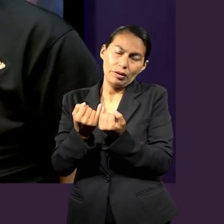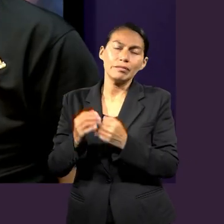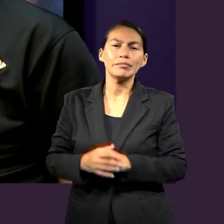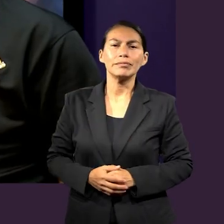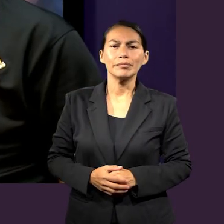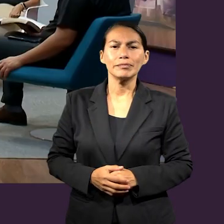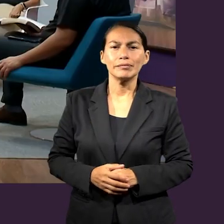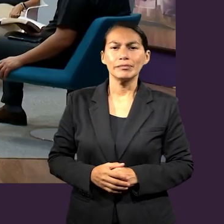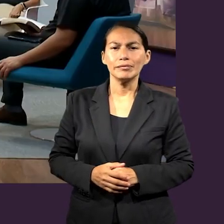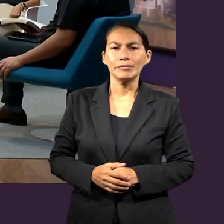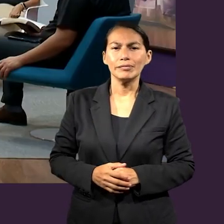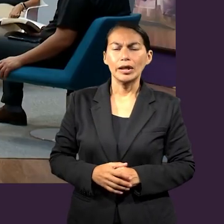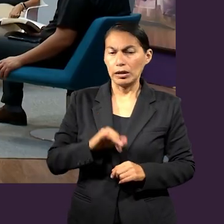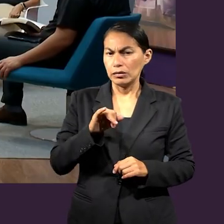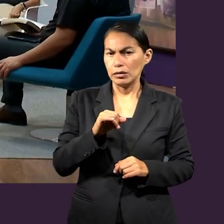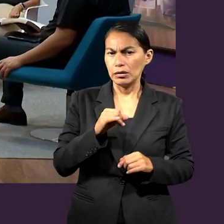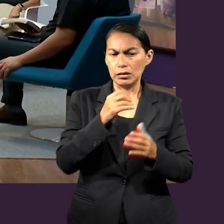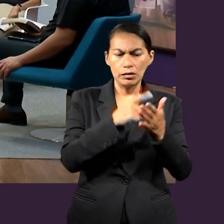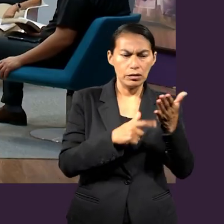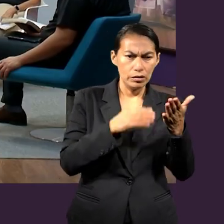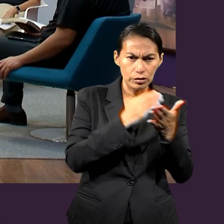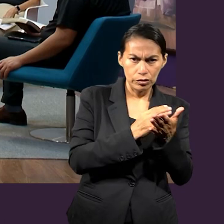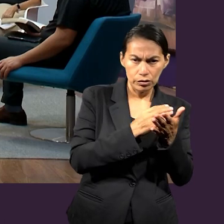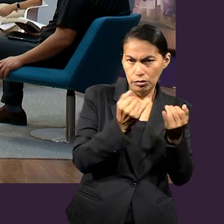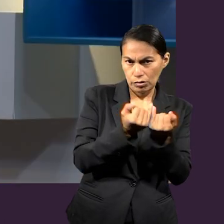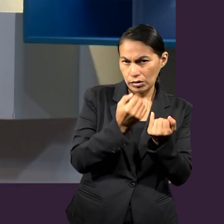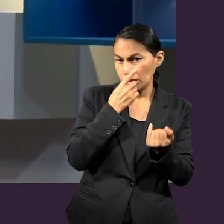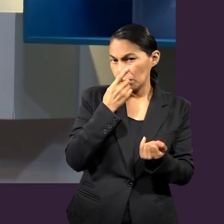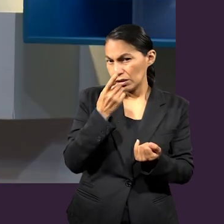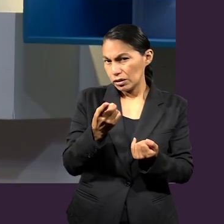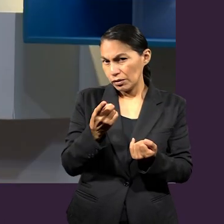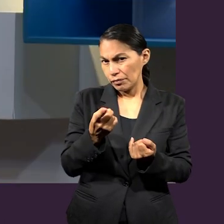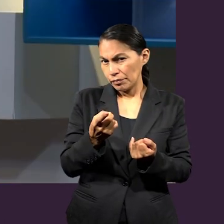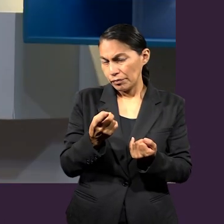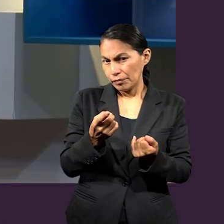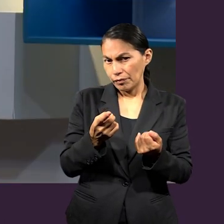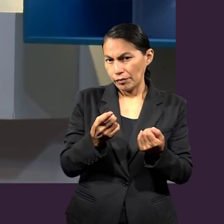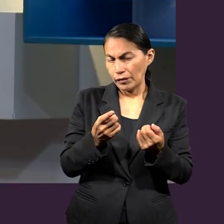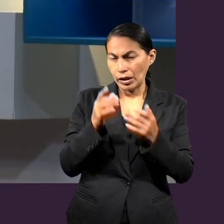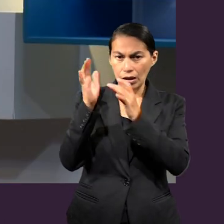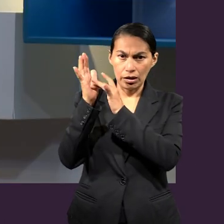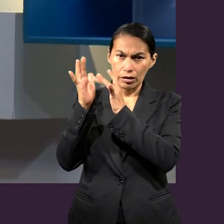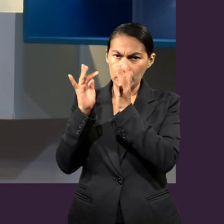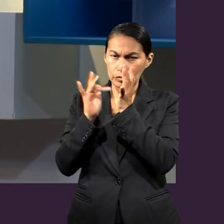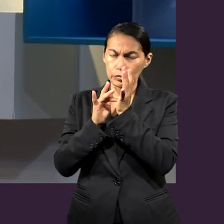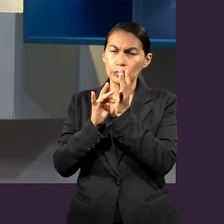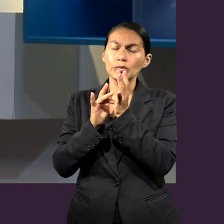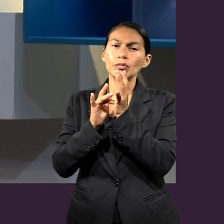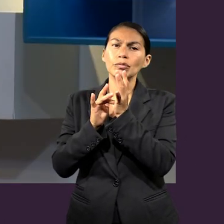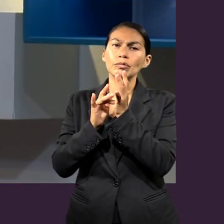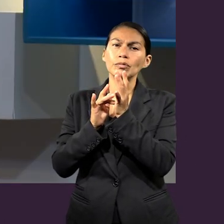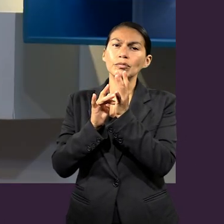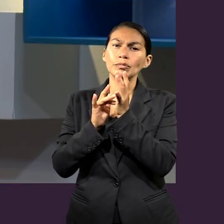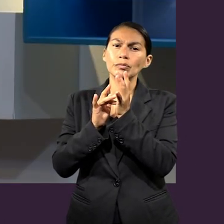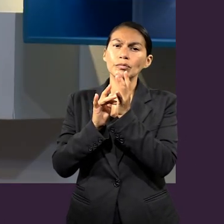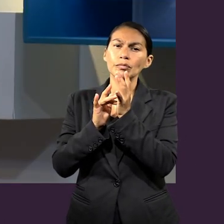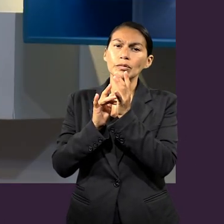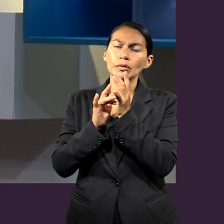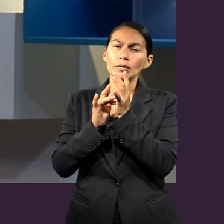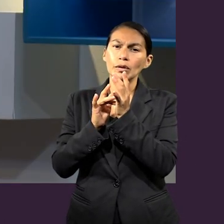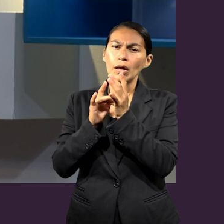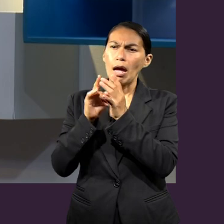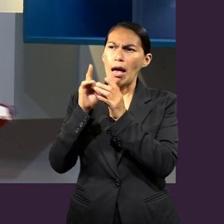también en nosotros. Ahora, sí, la lección también nos viene hablando de que hay dos acciones de Jesús que son